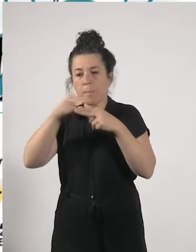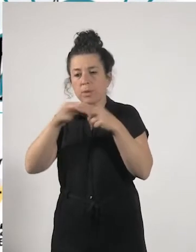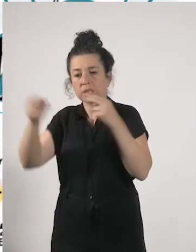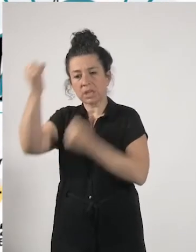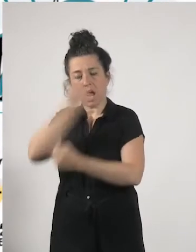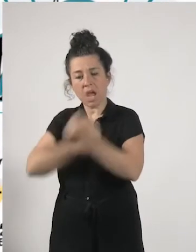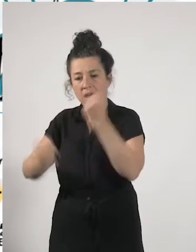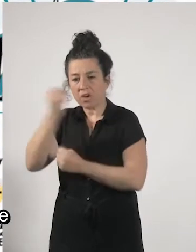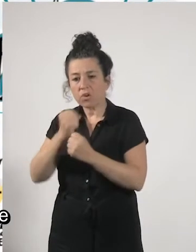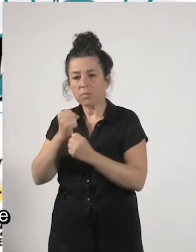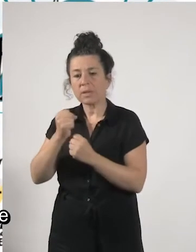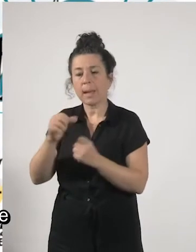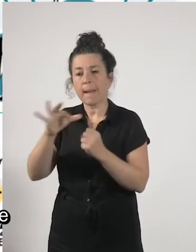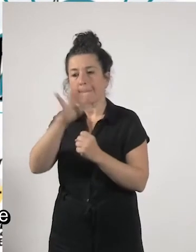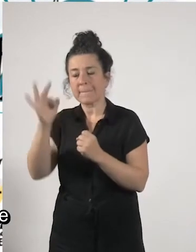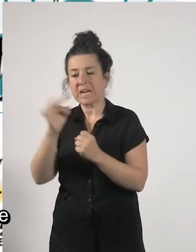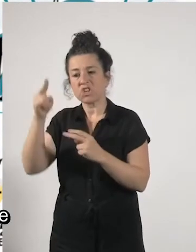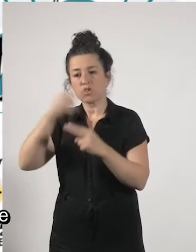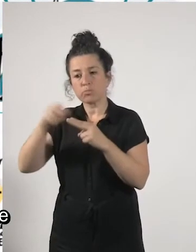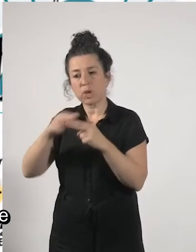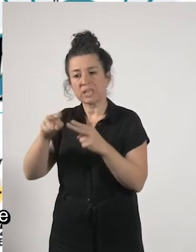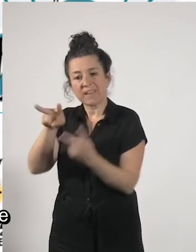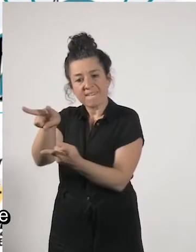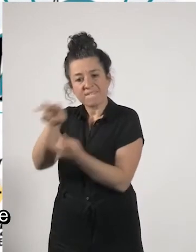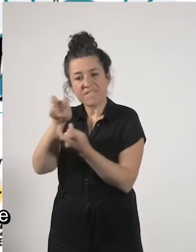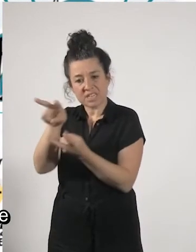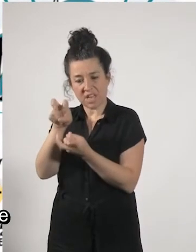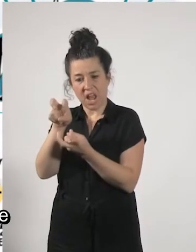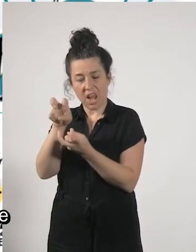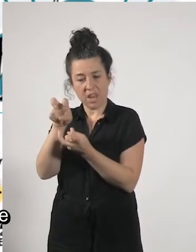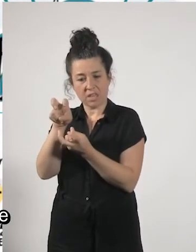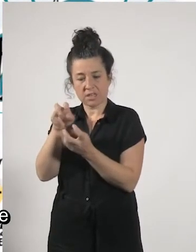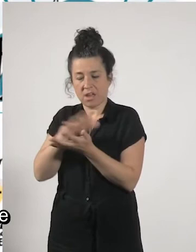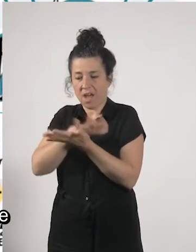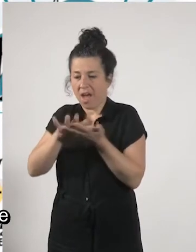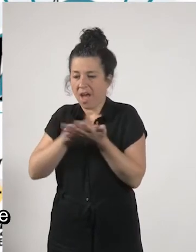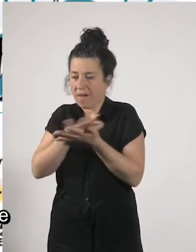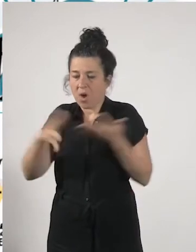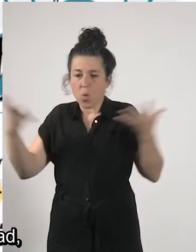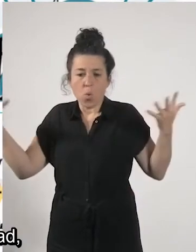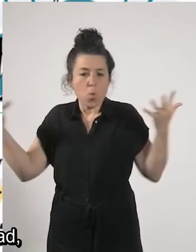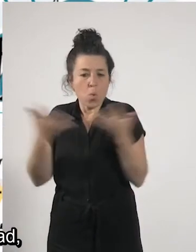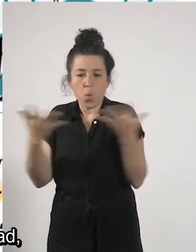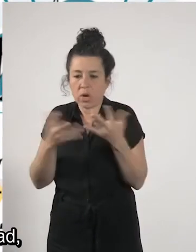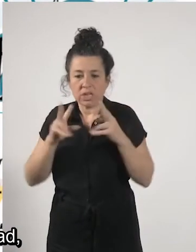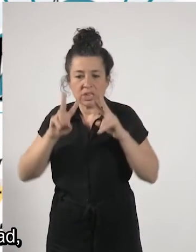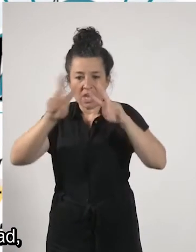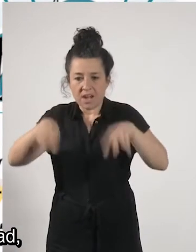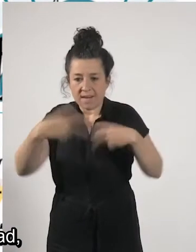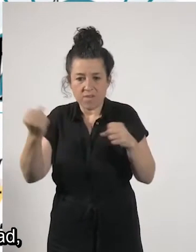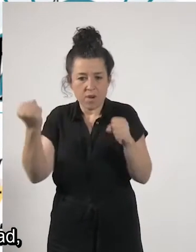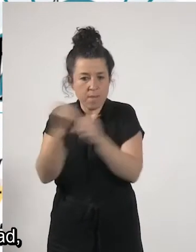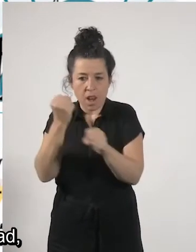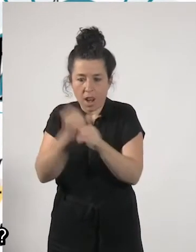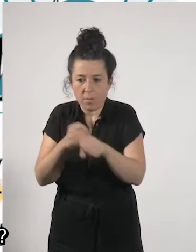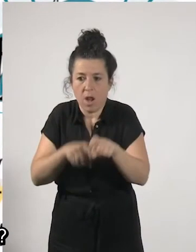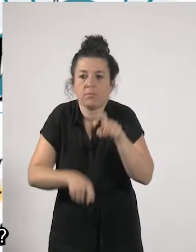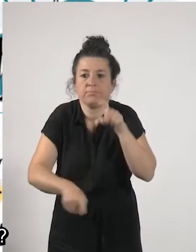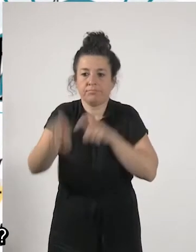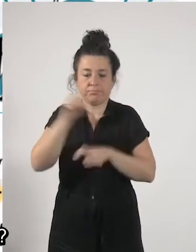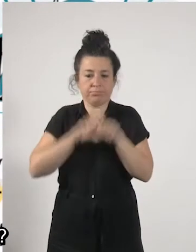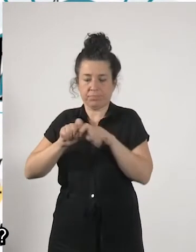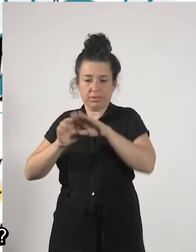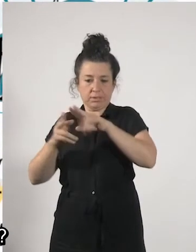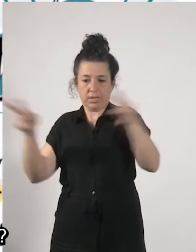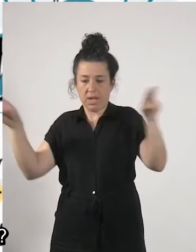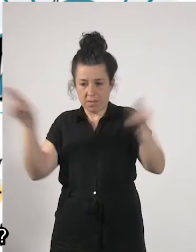política fiscal y se ha hablado de urgente revertir esa reforma laboral que ya venía generando desigualdad pero que